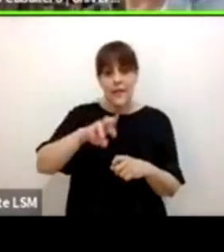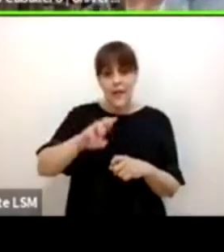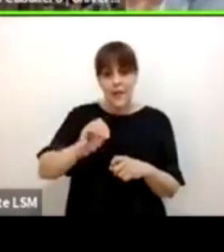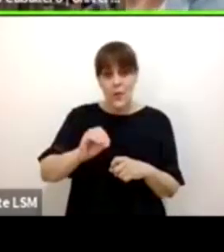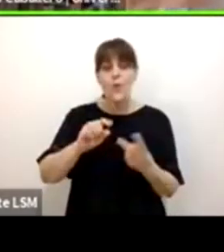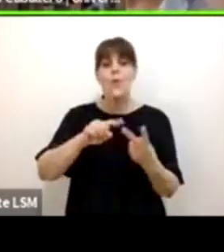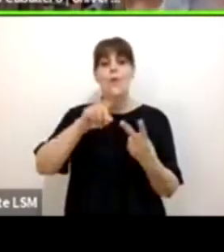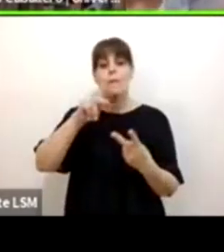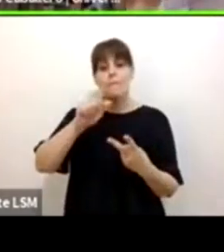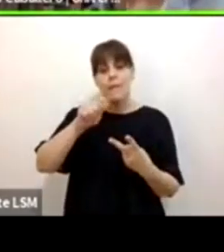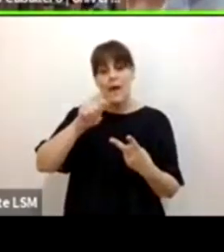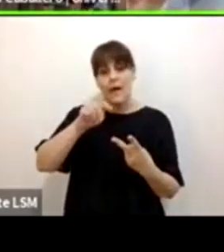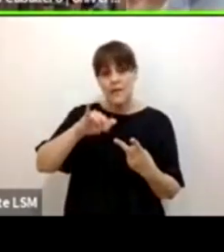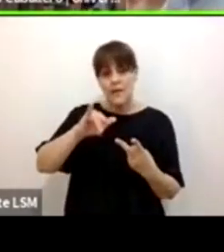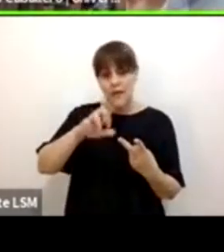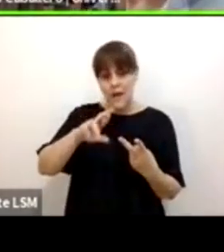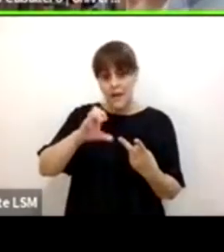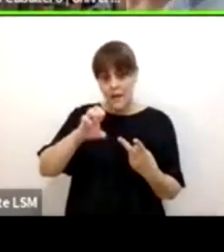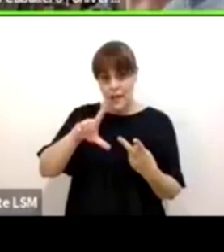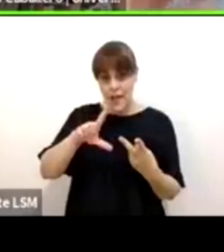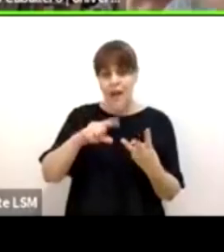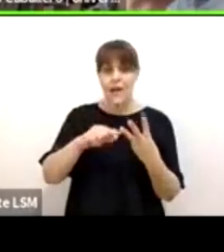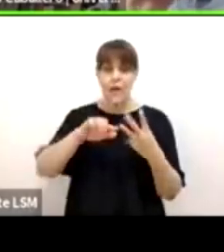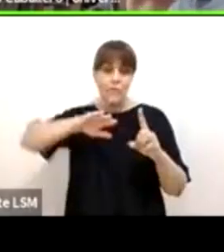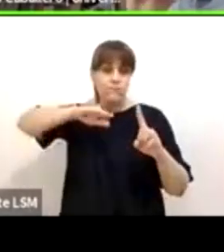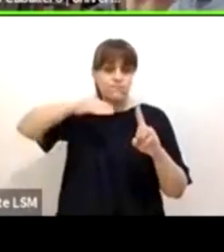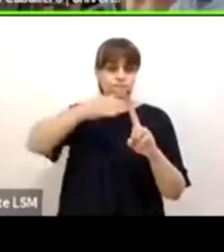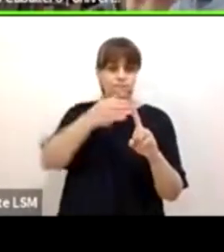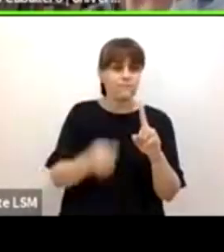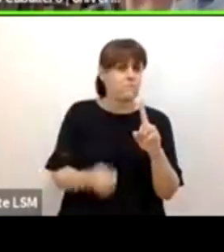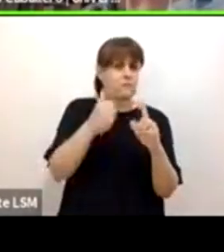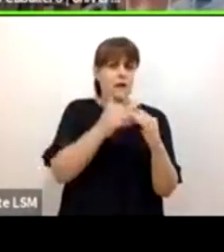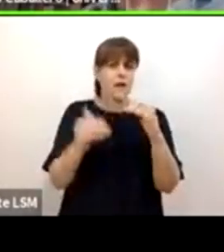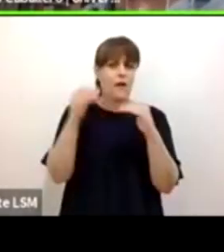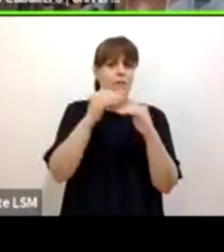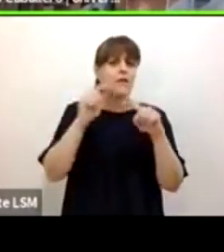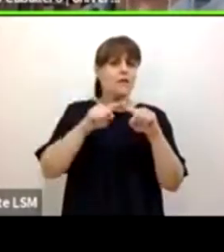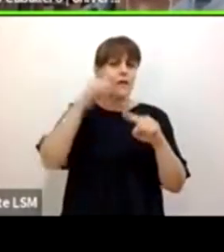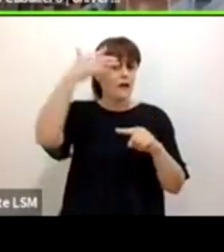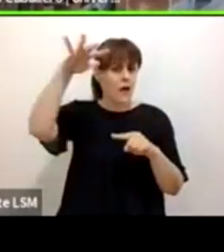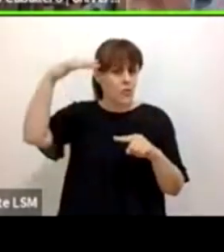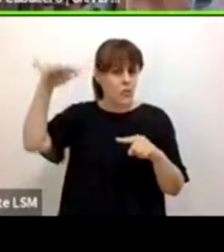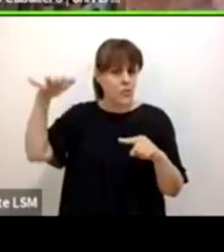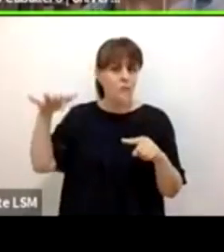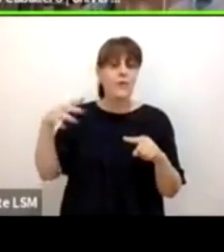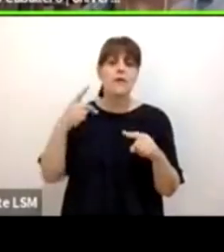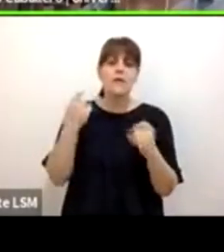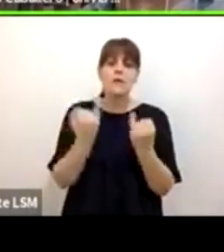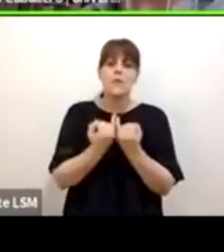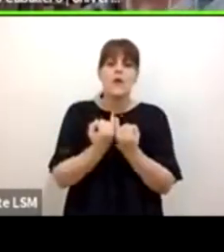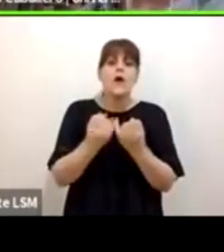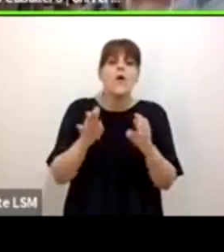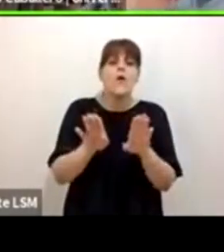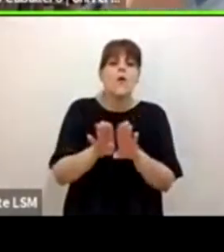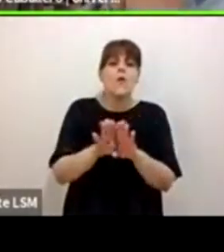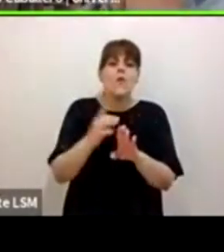adultocéntricos, pero también sobre cómo nos vamos a poder conducir en este